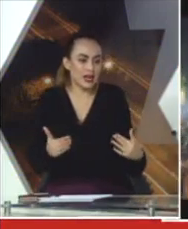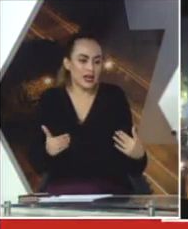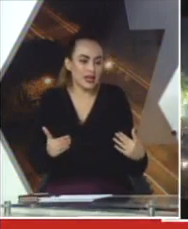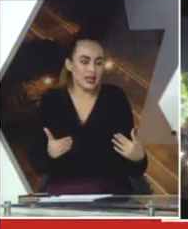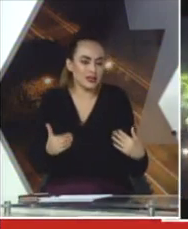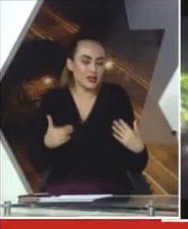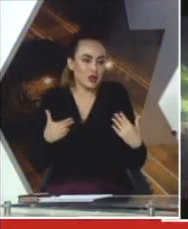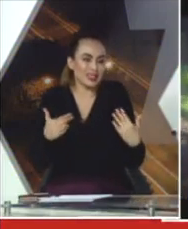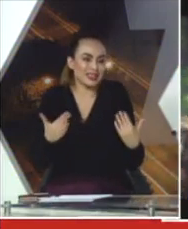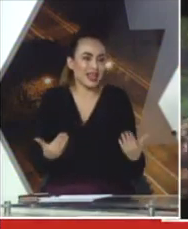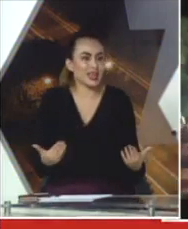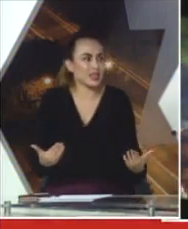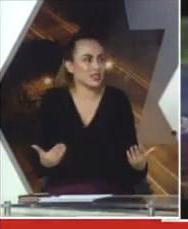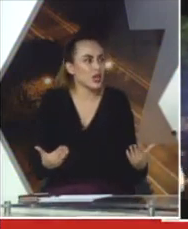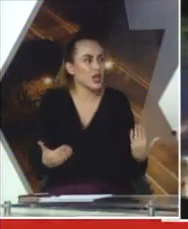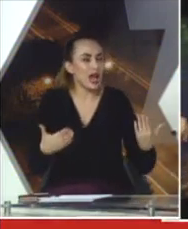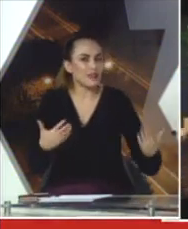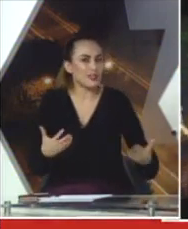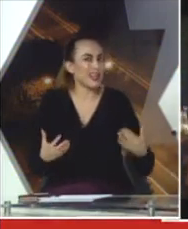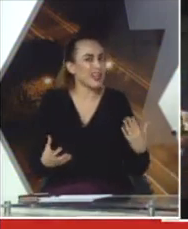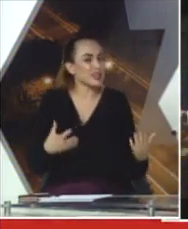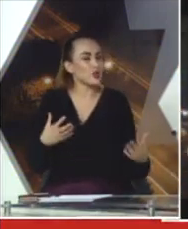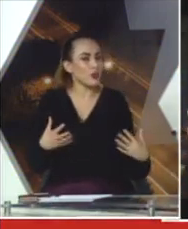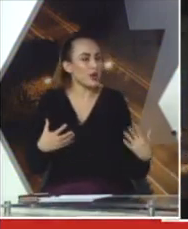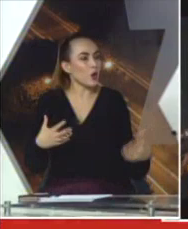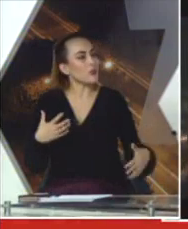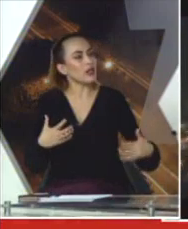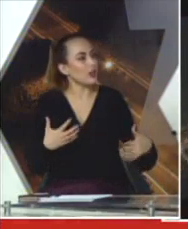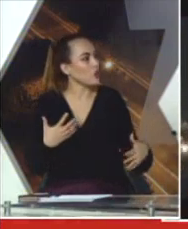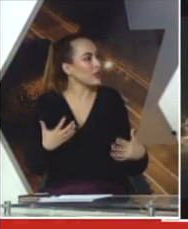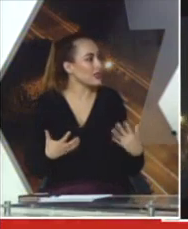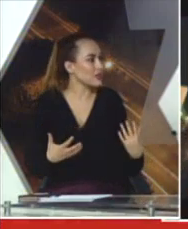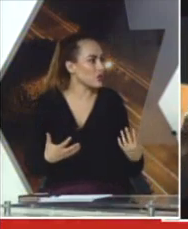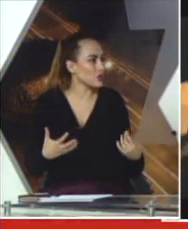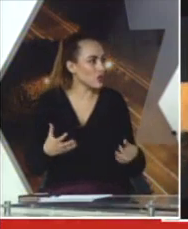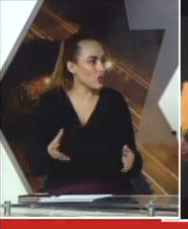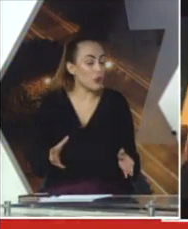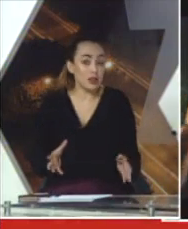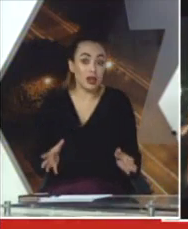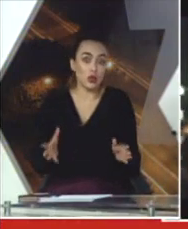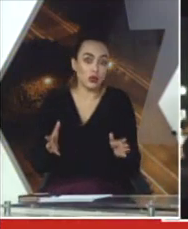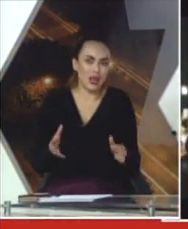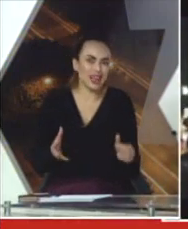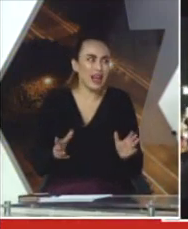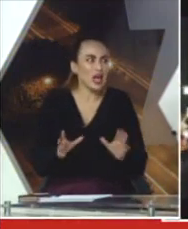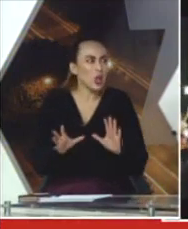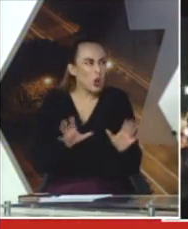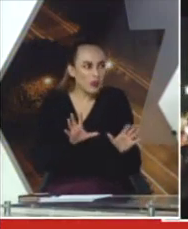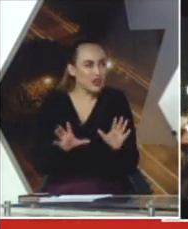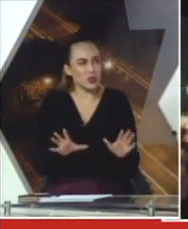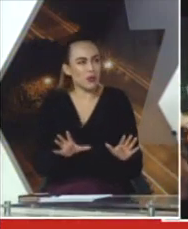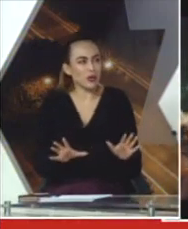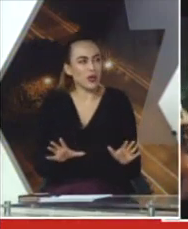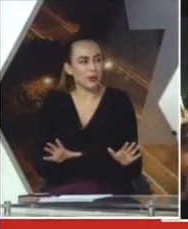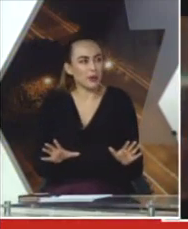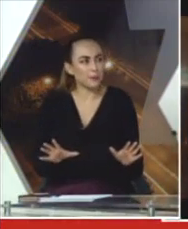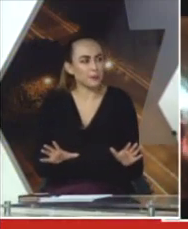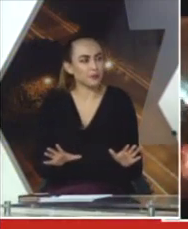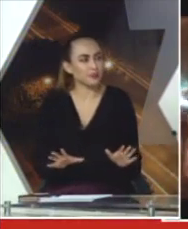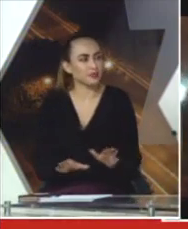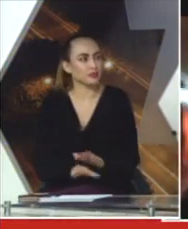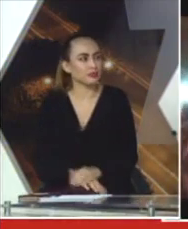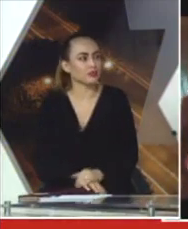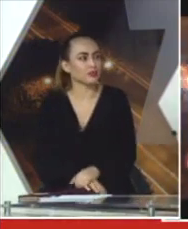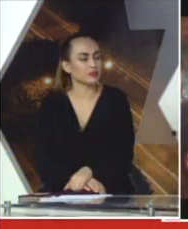enviar al ejército a las calles al final esto podría complicar aún más la situación podrían controlarla ¿cómo ves tú el panorama?